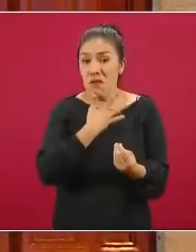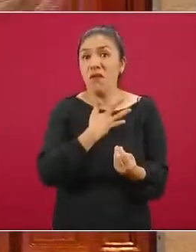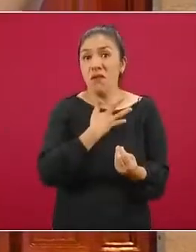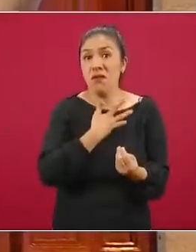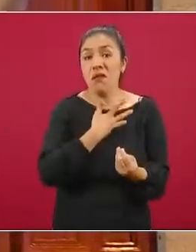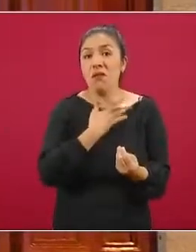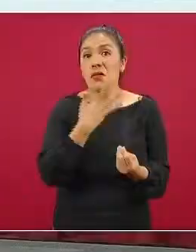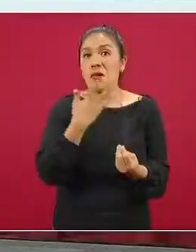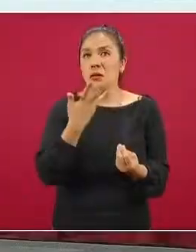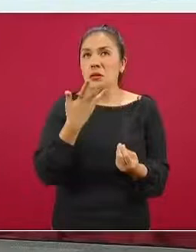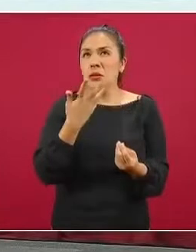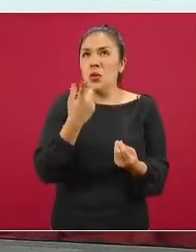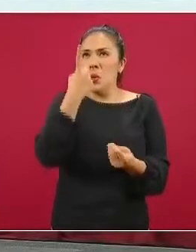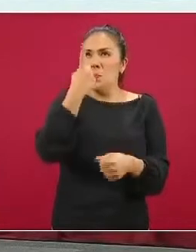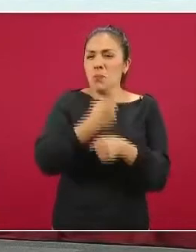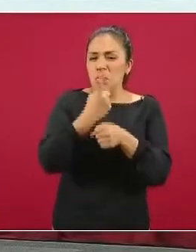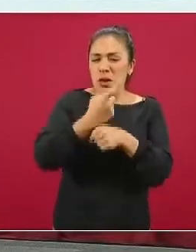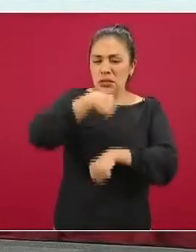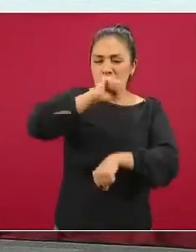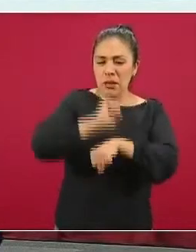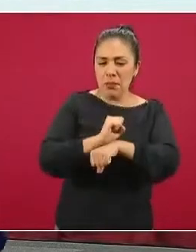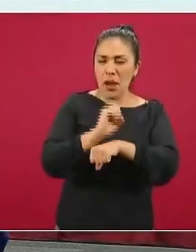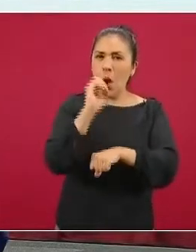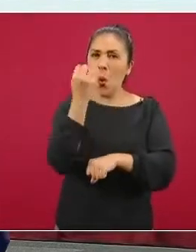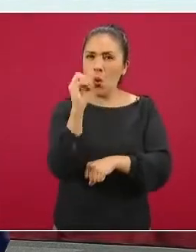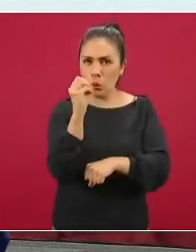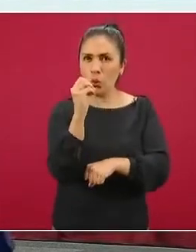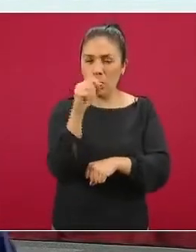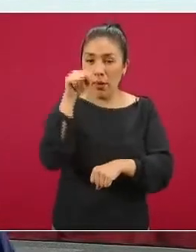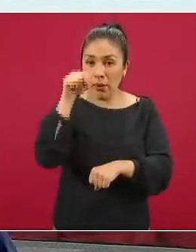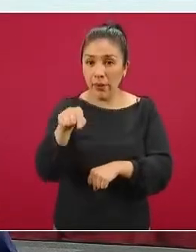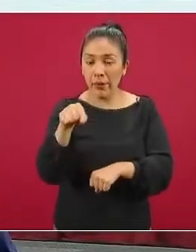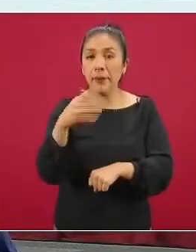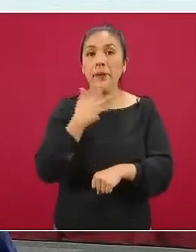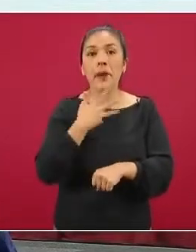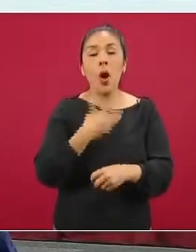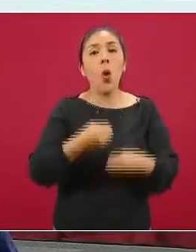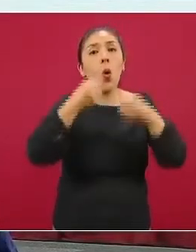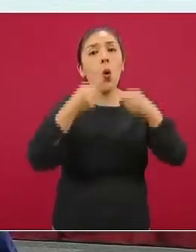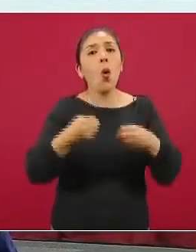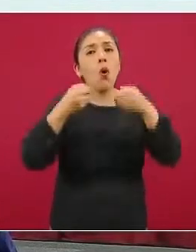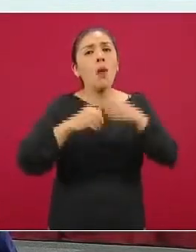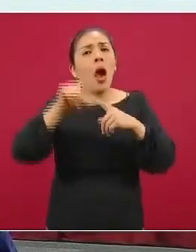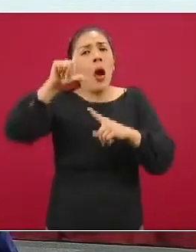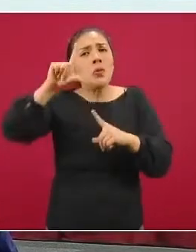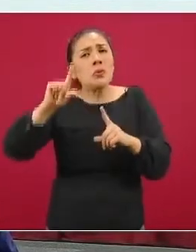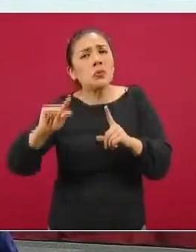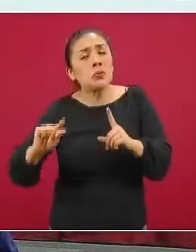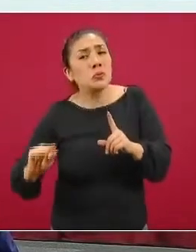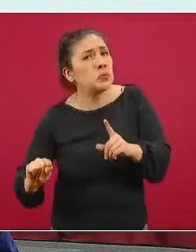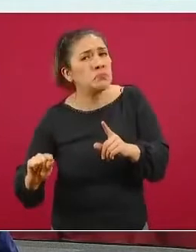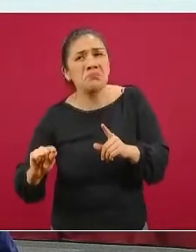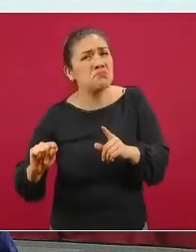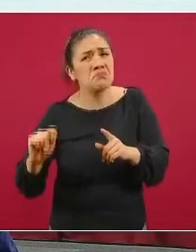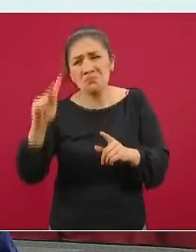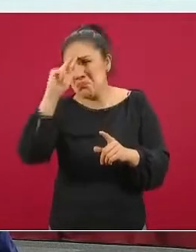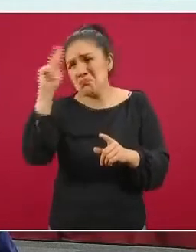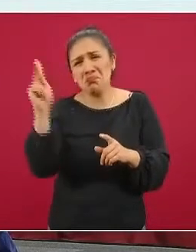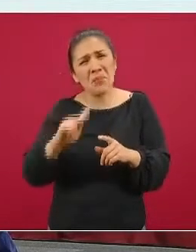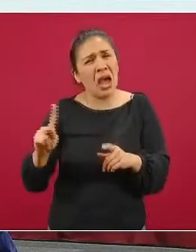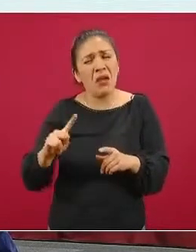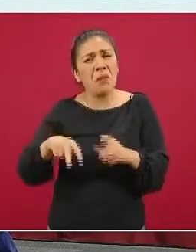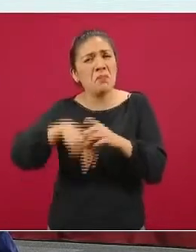tener prácticamente en la primera semana de octubre la ocupación mínima también alcanzada, que fue de 9